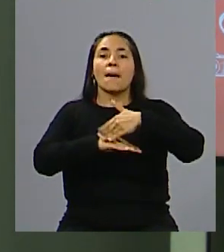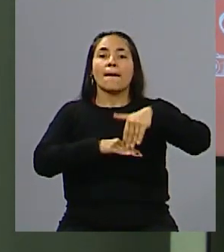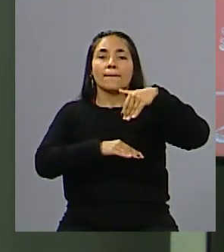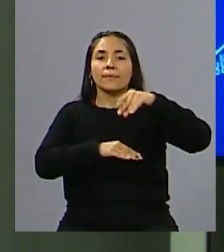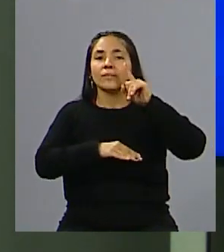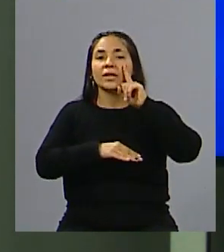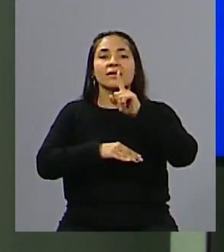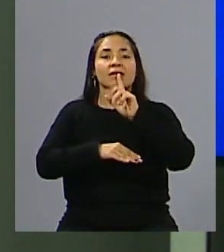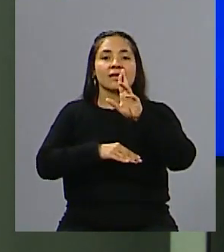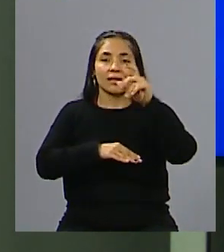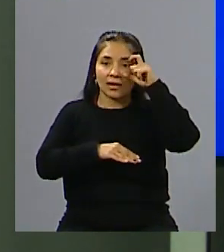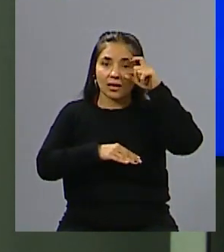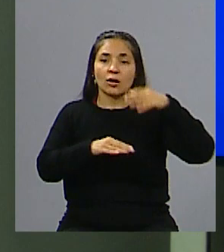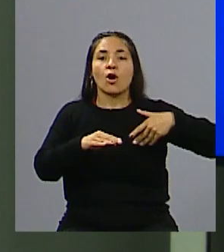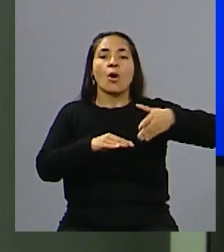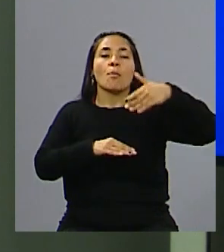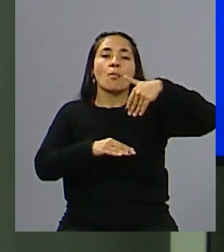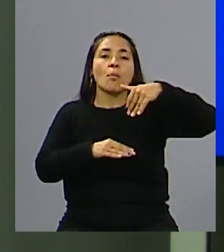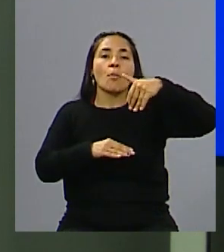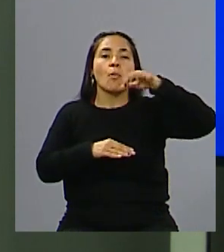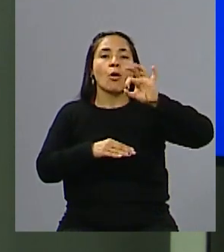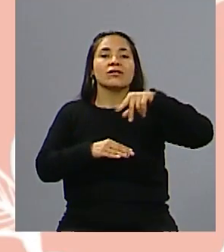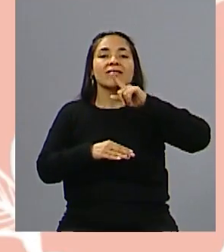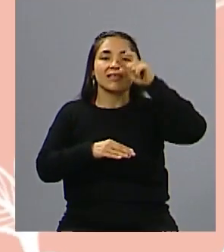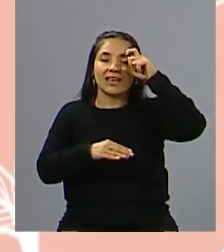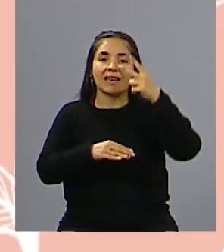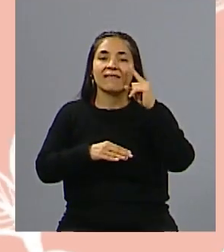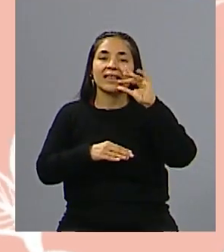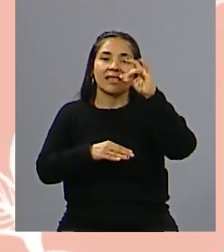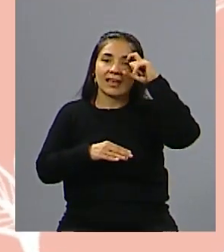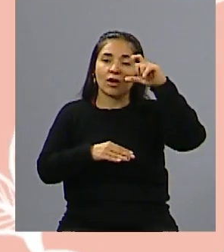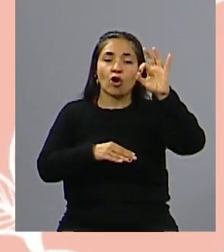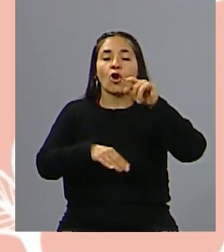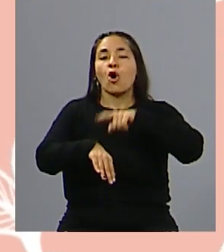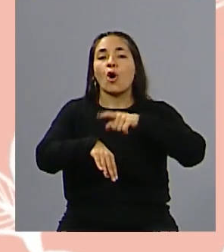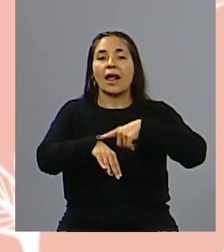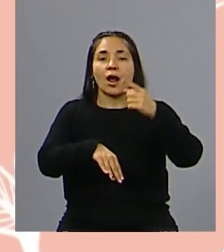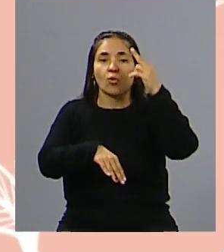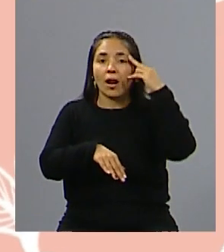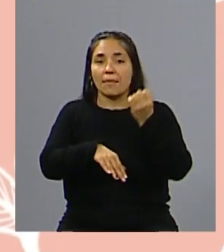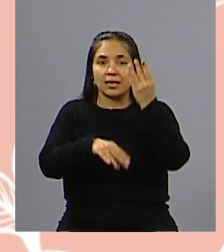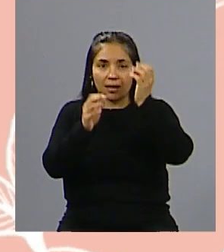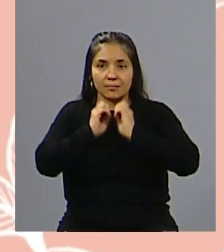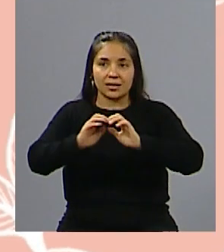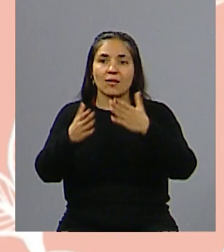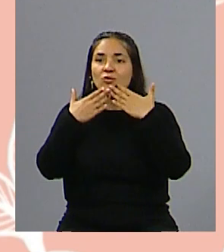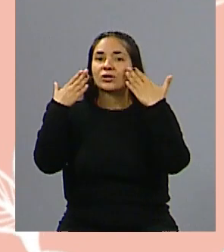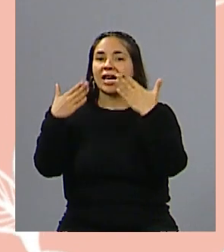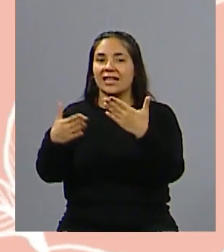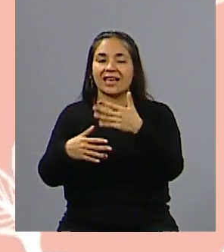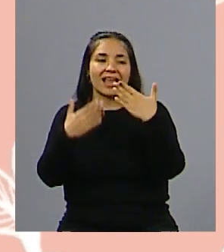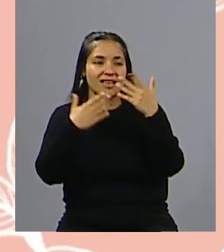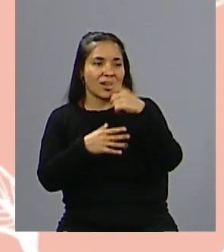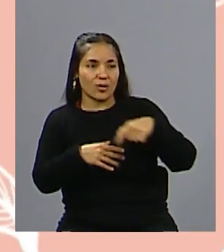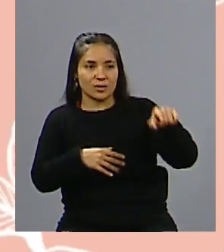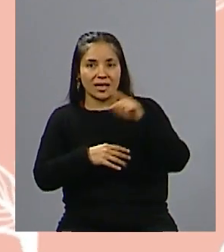Montevideo de la ciudad, los repasamos para que lo tengan presente a partir de las 9 de la mañana. Muchísimas gracias, Silvina. Gracias, gracias a ustedes.